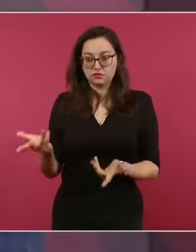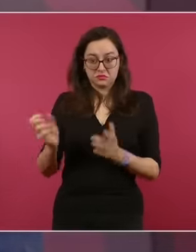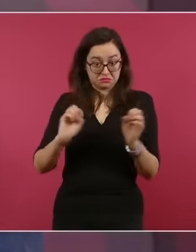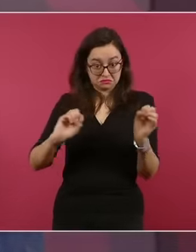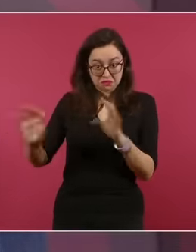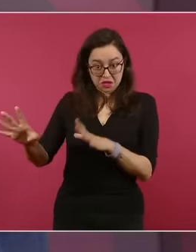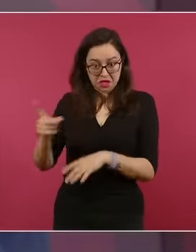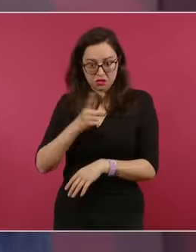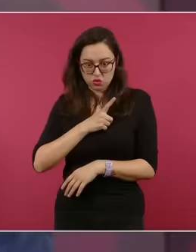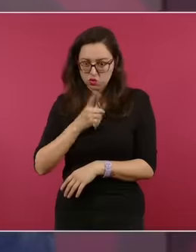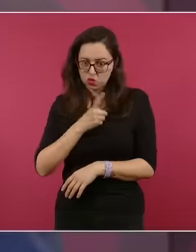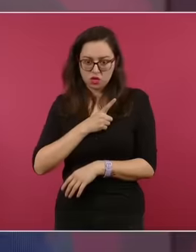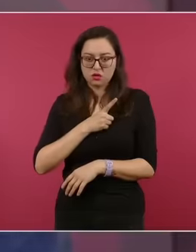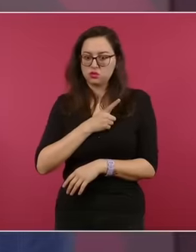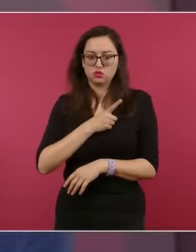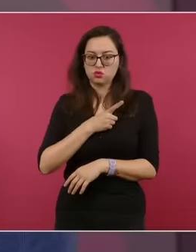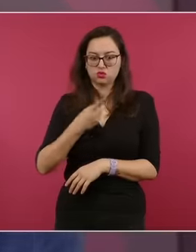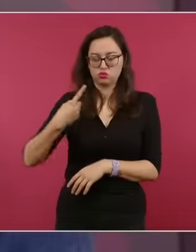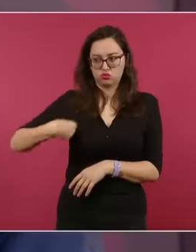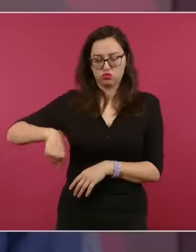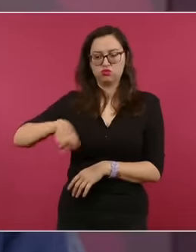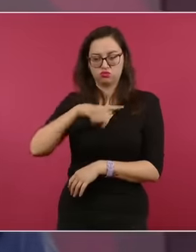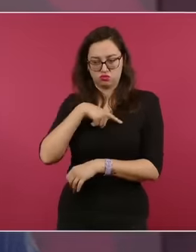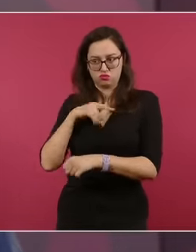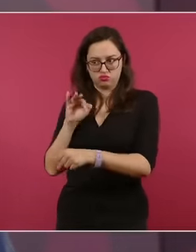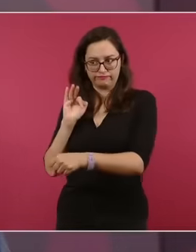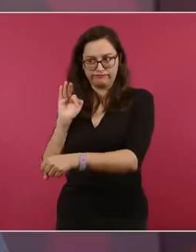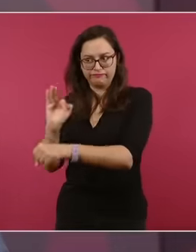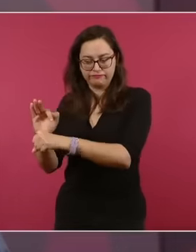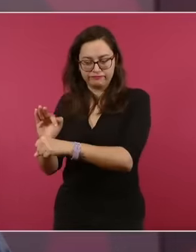sola, decimos aquí en la mañana,